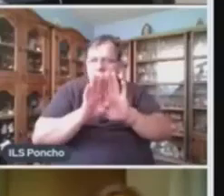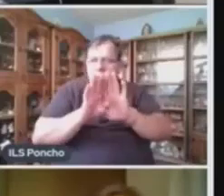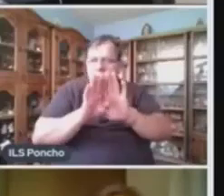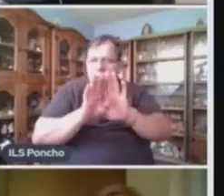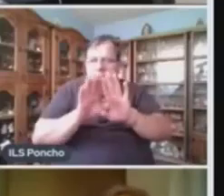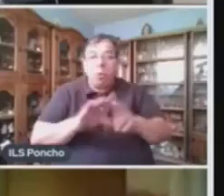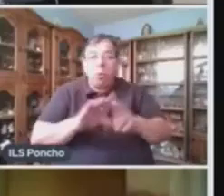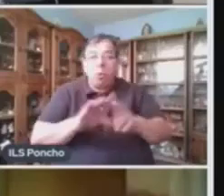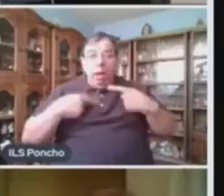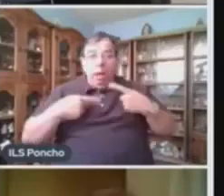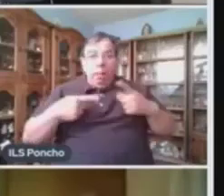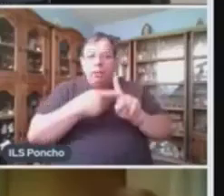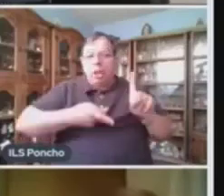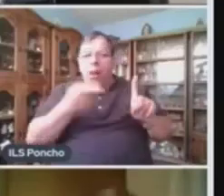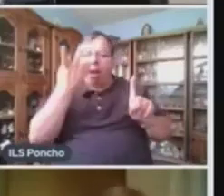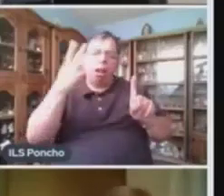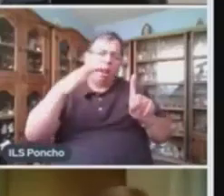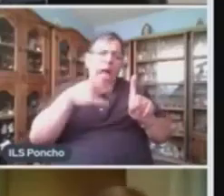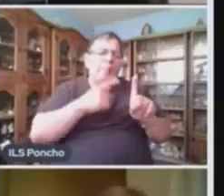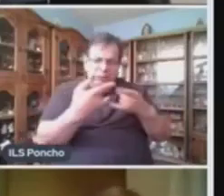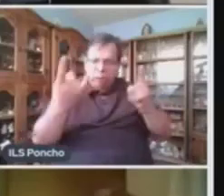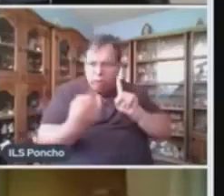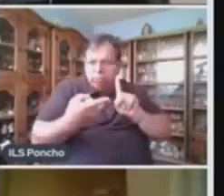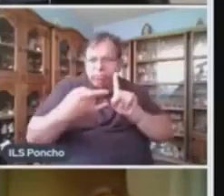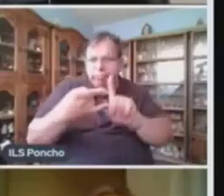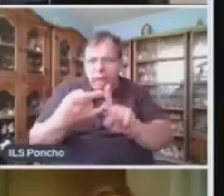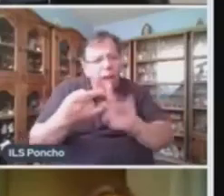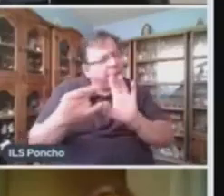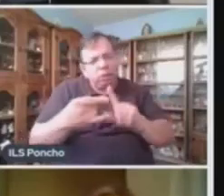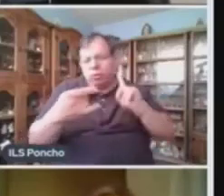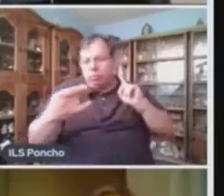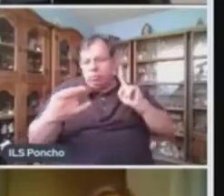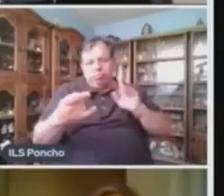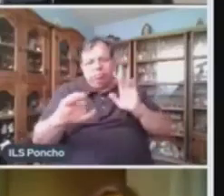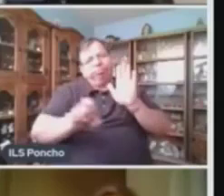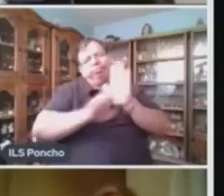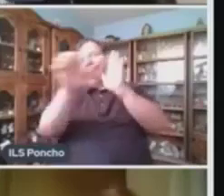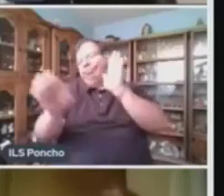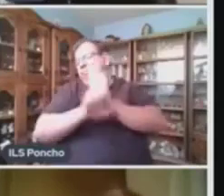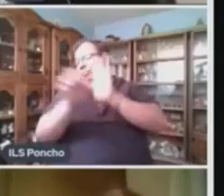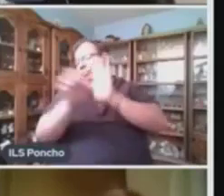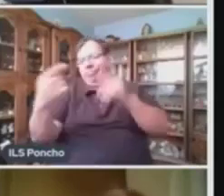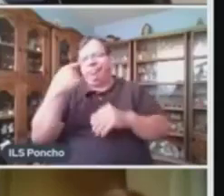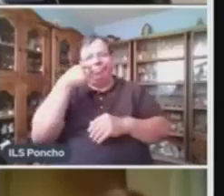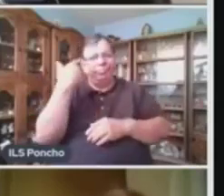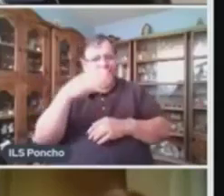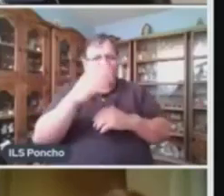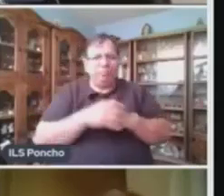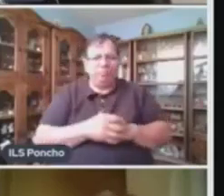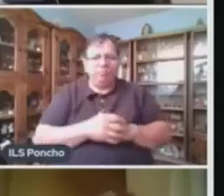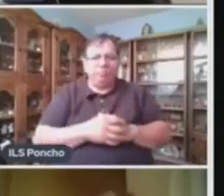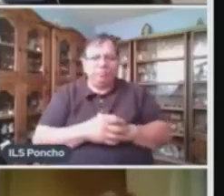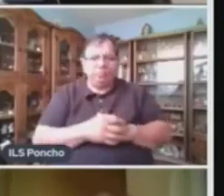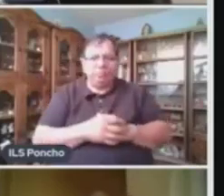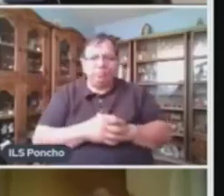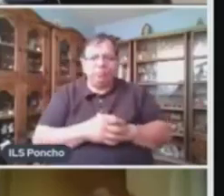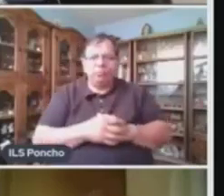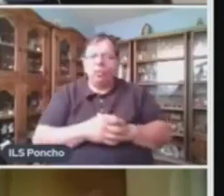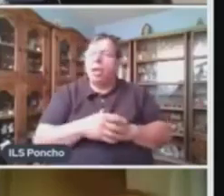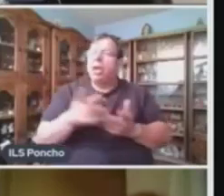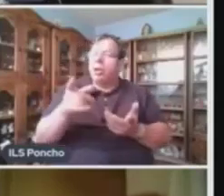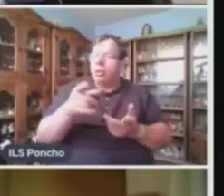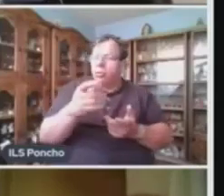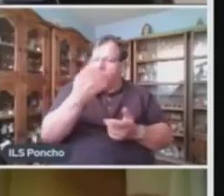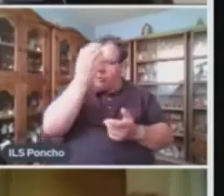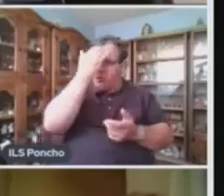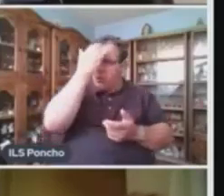aparecer en la historia. Existen muchos ejemplos. Aquí tenemos algunos. Karina, ¿conoces algún